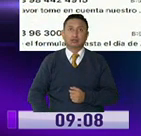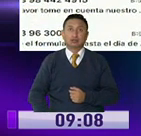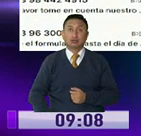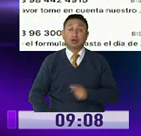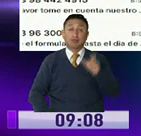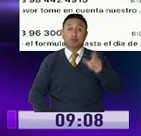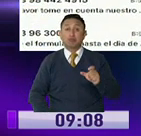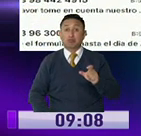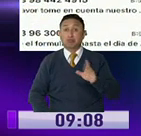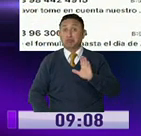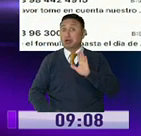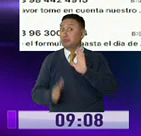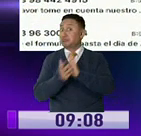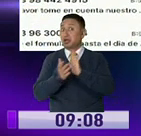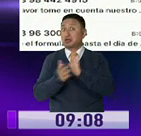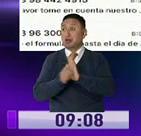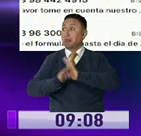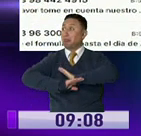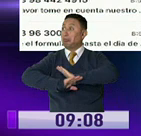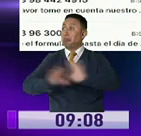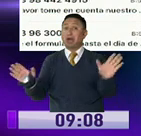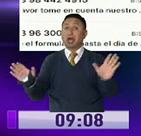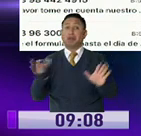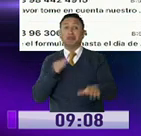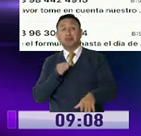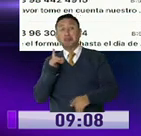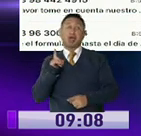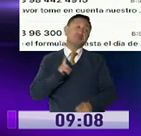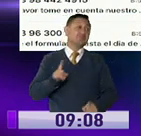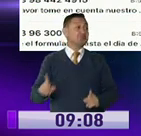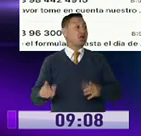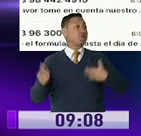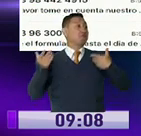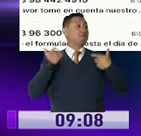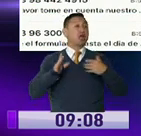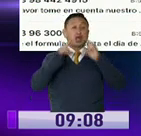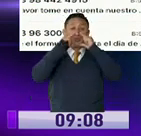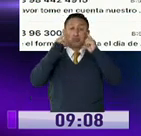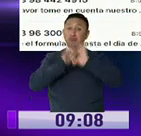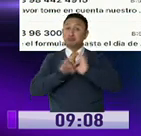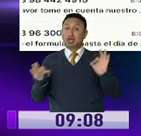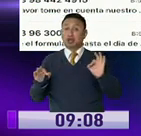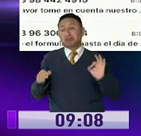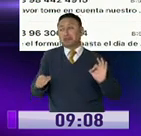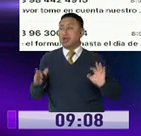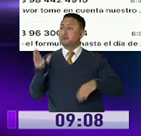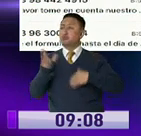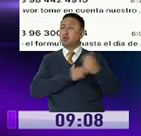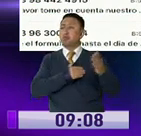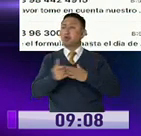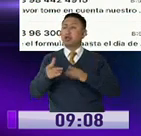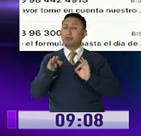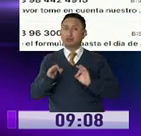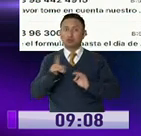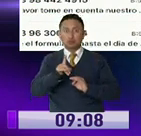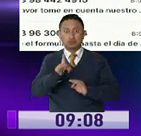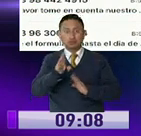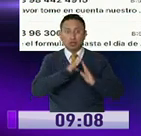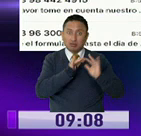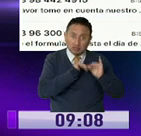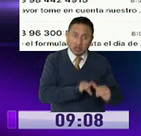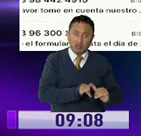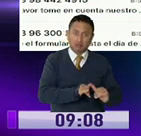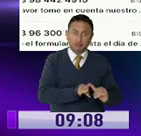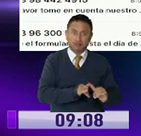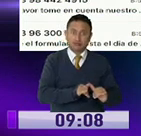toma muy alegremente, gente que... Que sale nomás, y sale como así, mascarillas, o sea, no, hay que quedarse en casa. Buenos